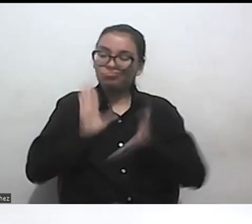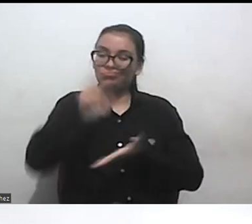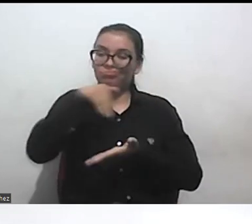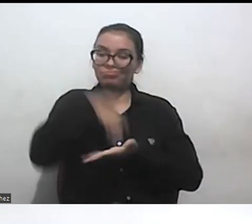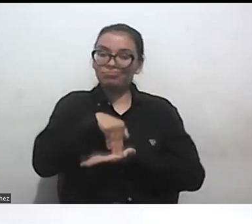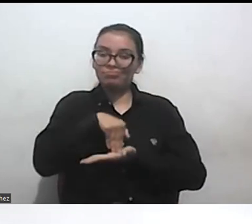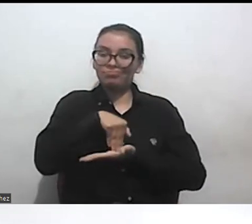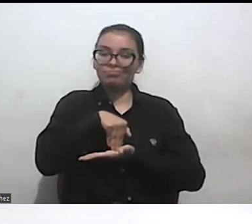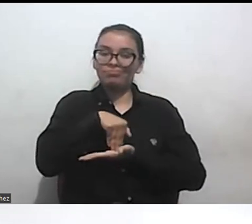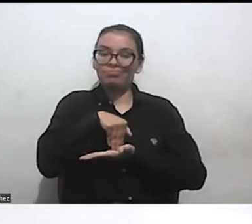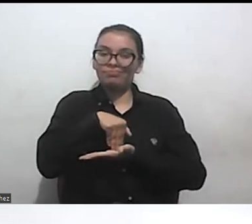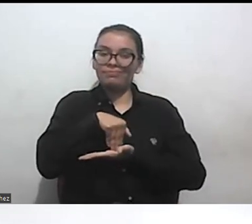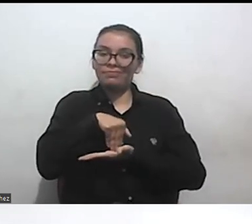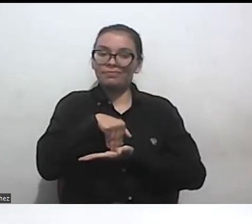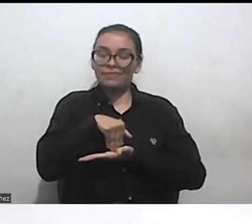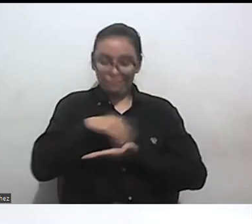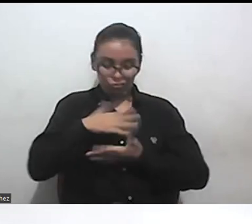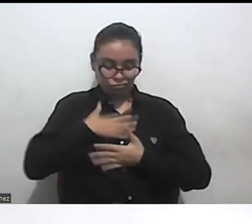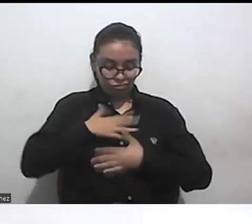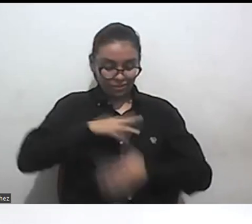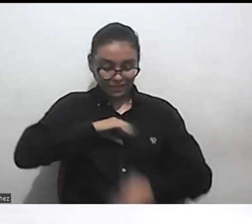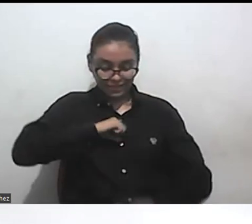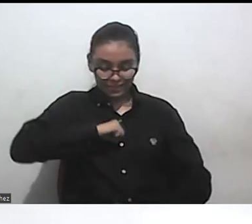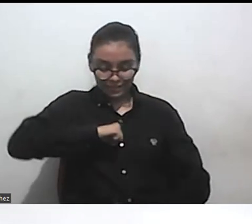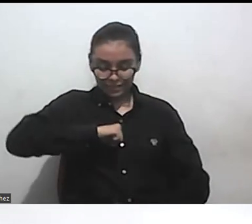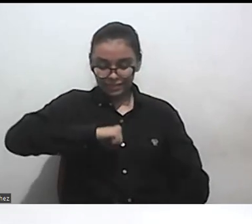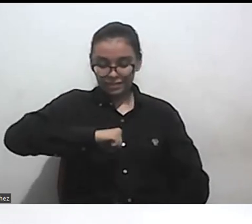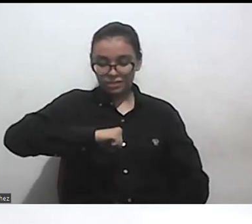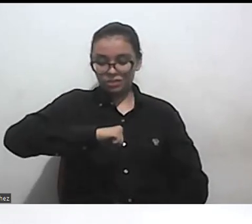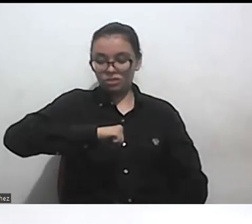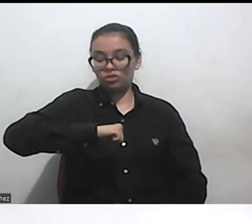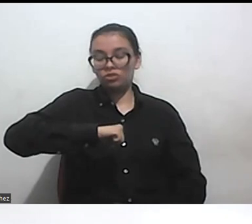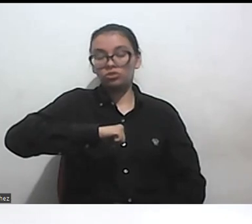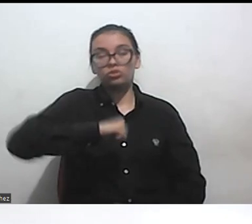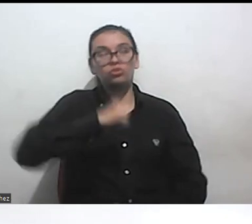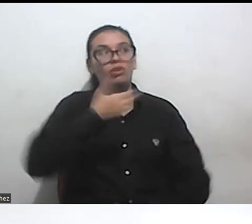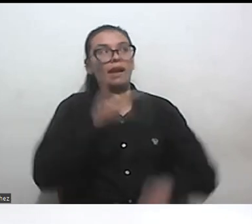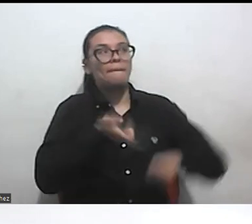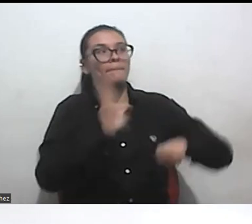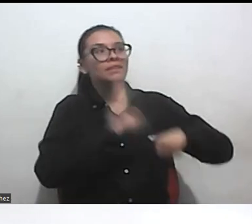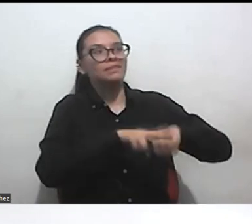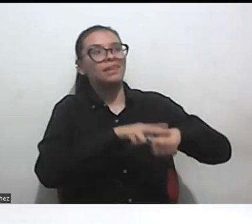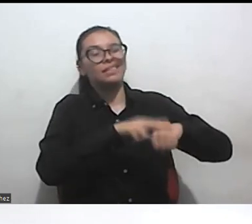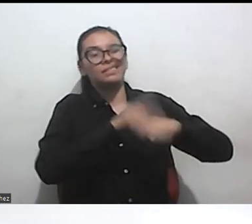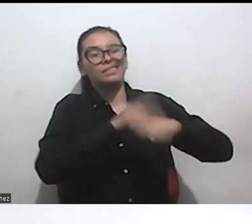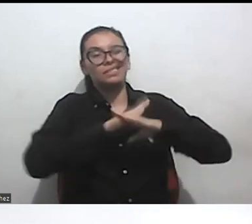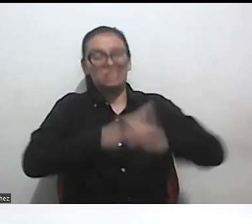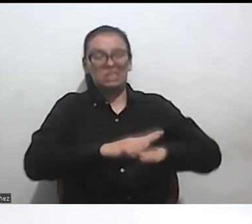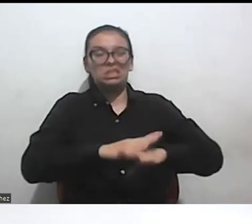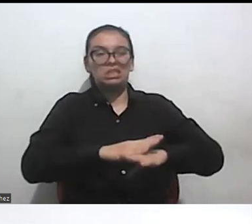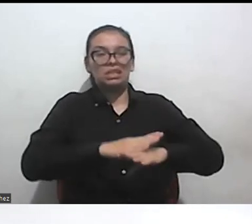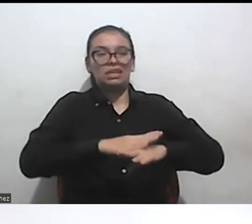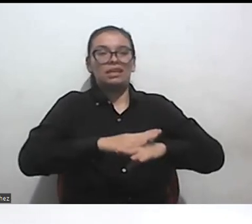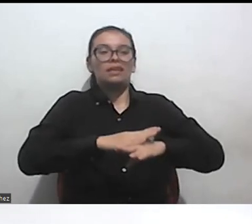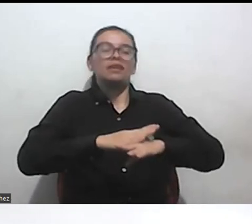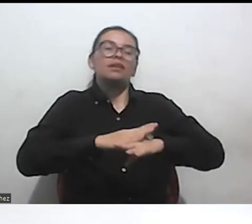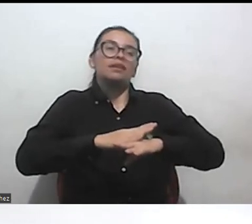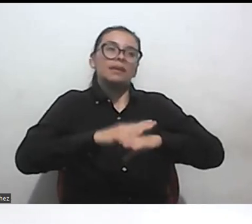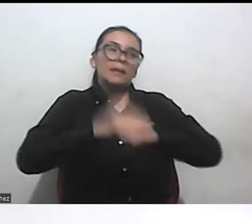los derechos ambientales en contra de la minería y se presenta como